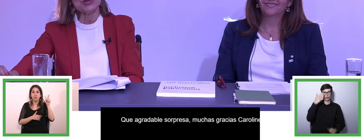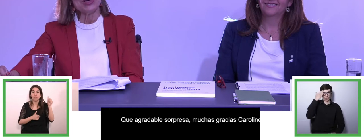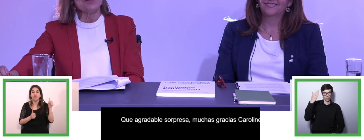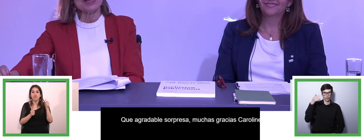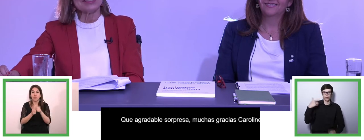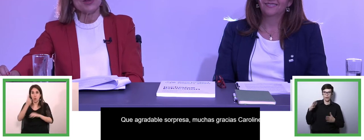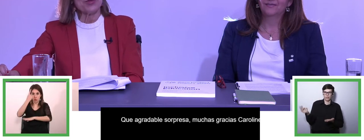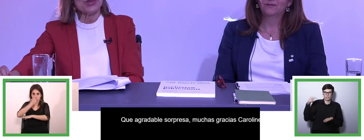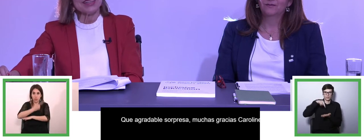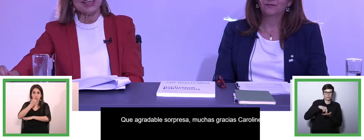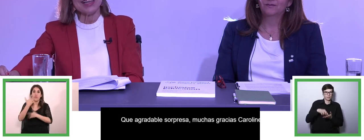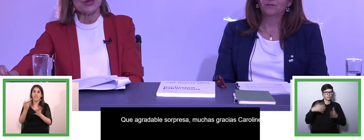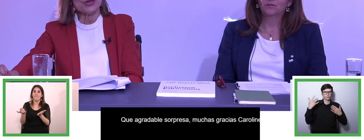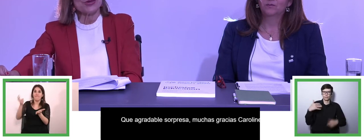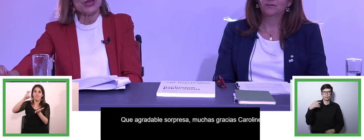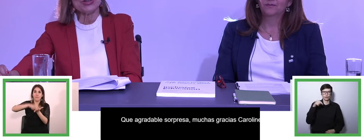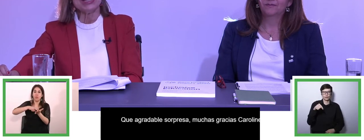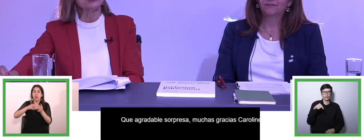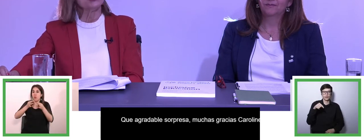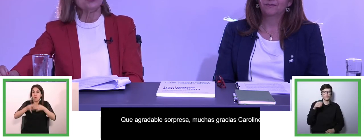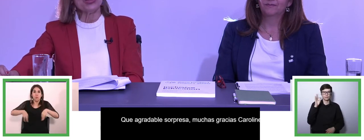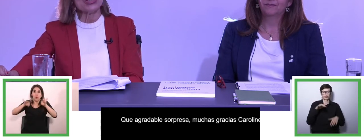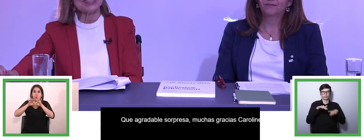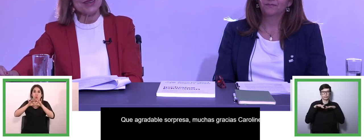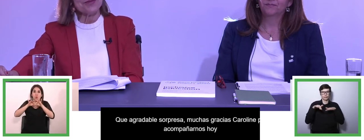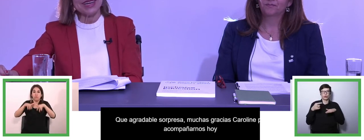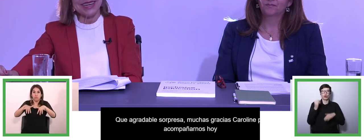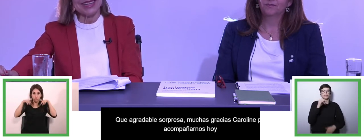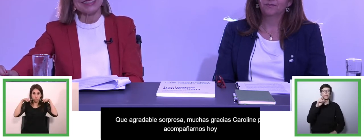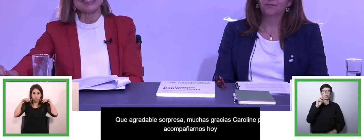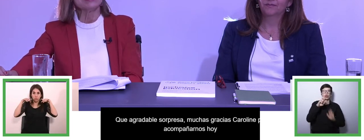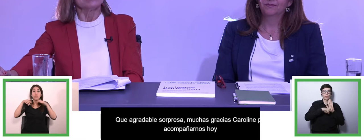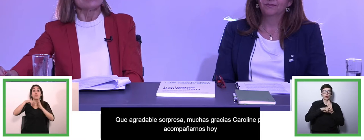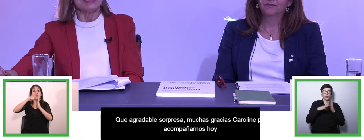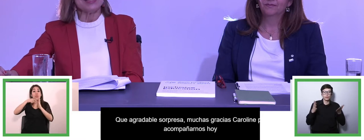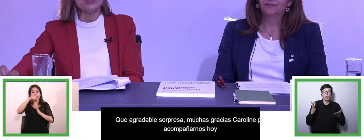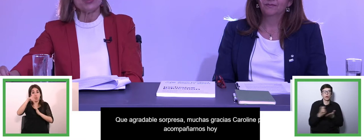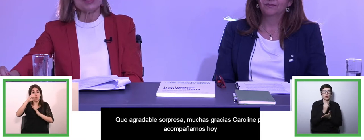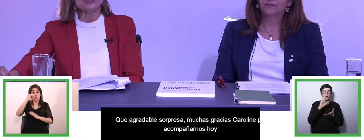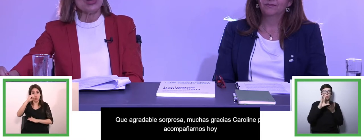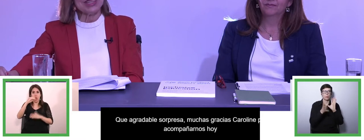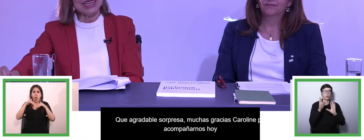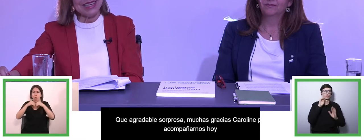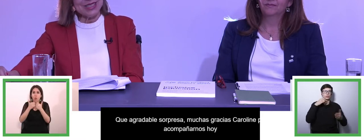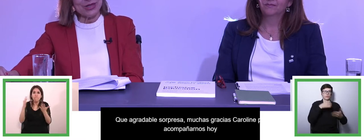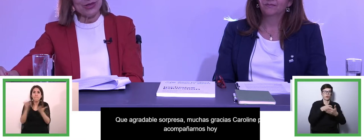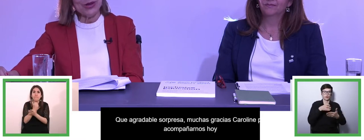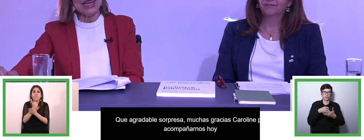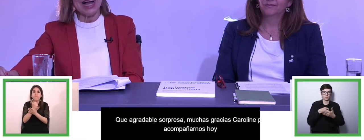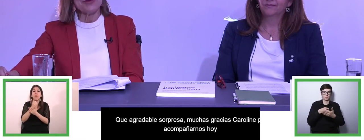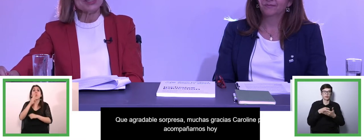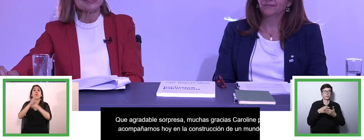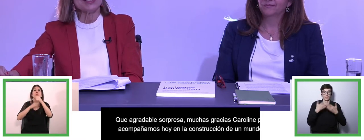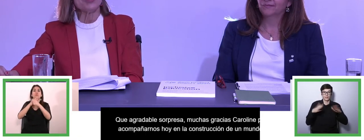hito para CERO Project en la construcción de un mundo sin barreras. Ya llegó el momento de dar inicio